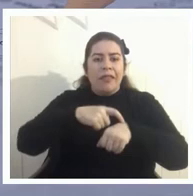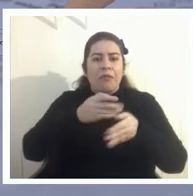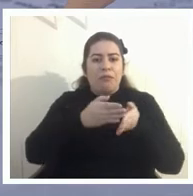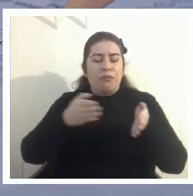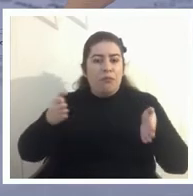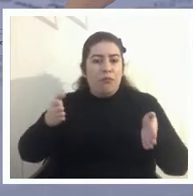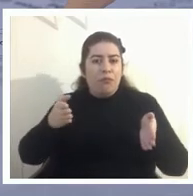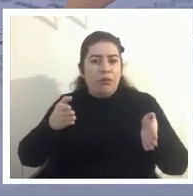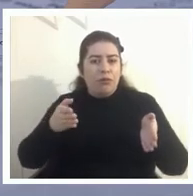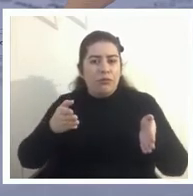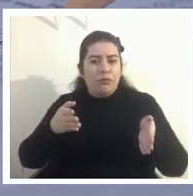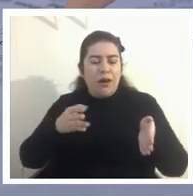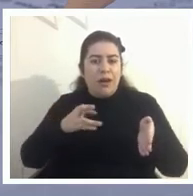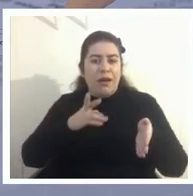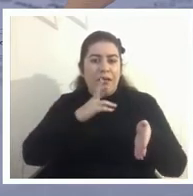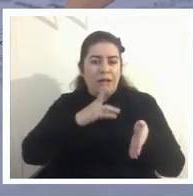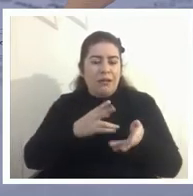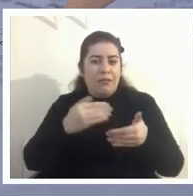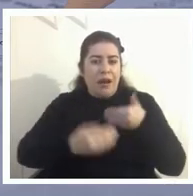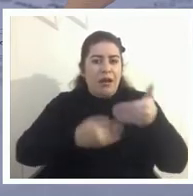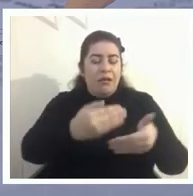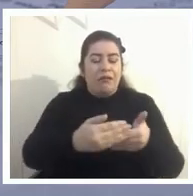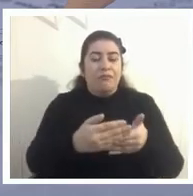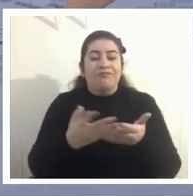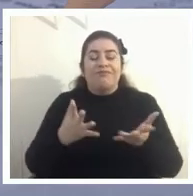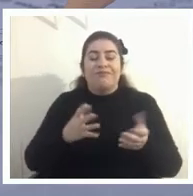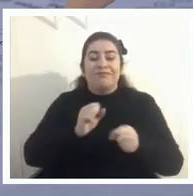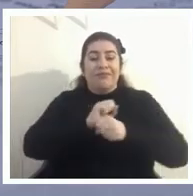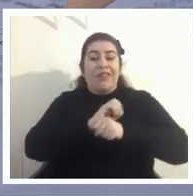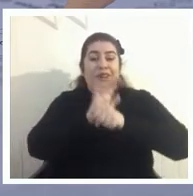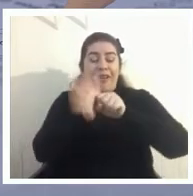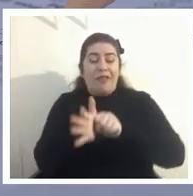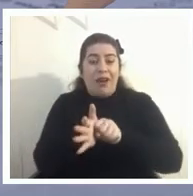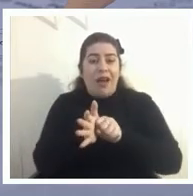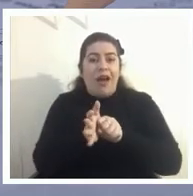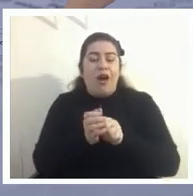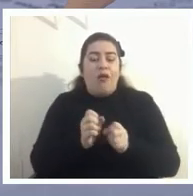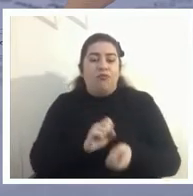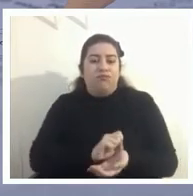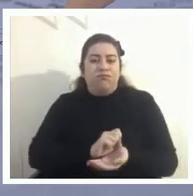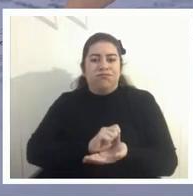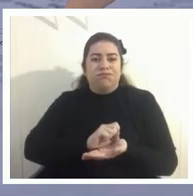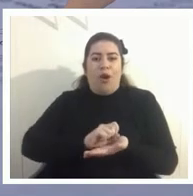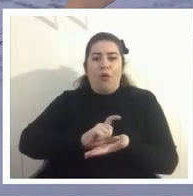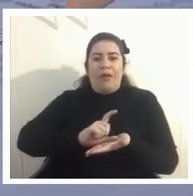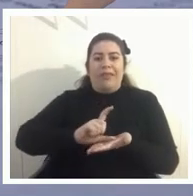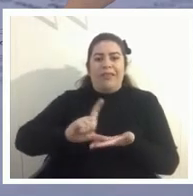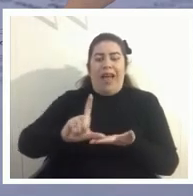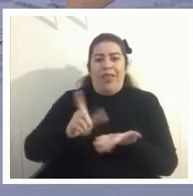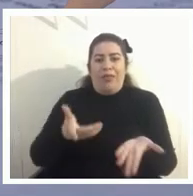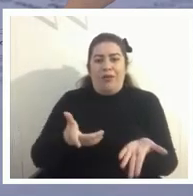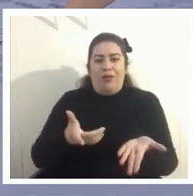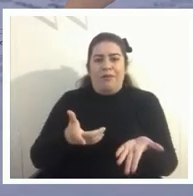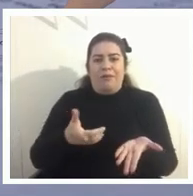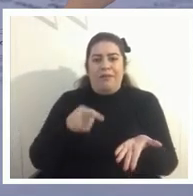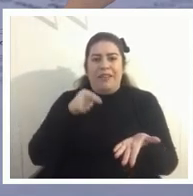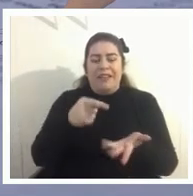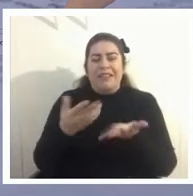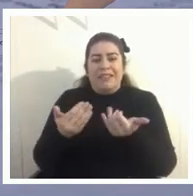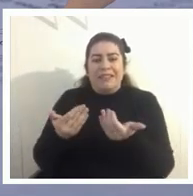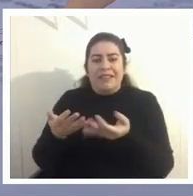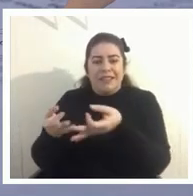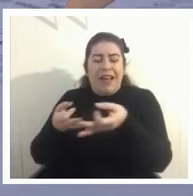creo que también la pandemia ha aumentado la necesidad de tener este tipo de rendición de cuentas